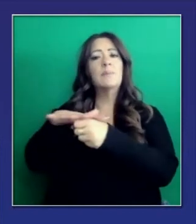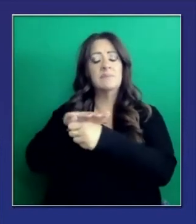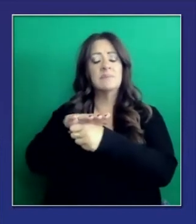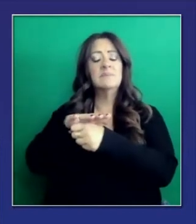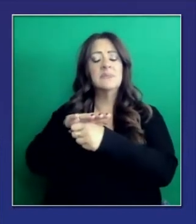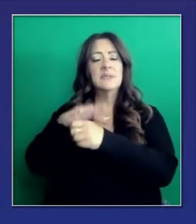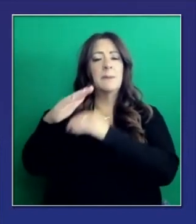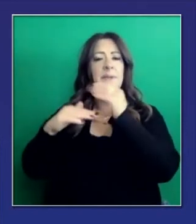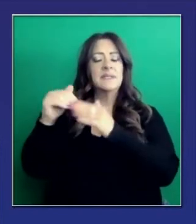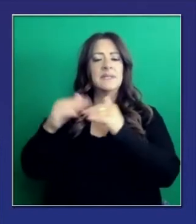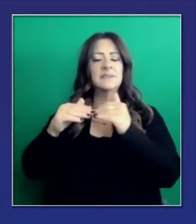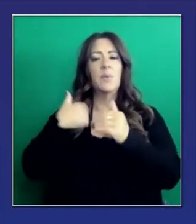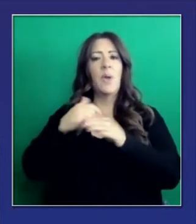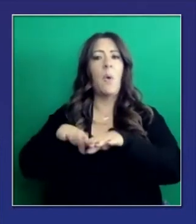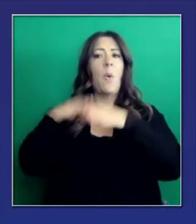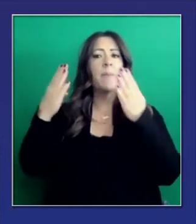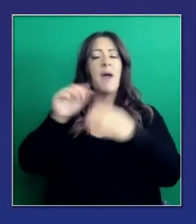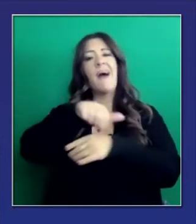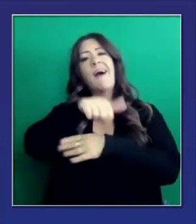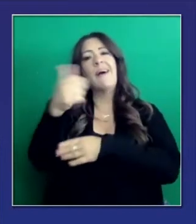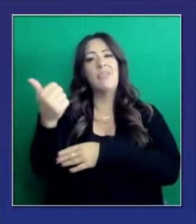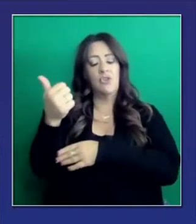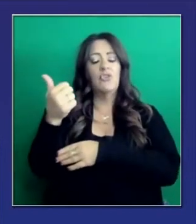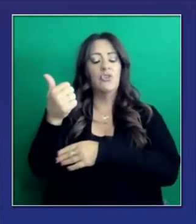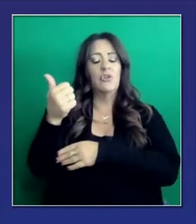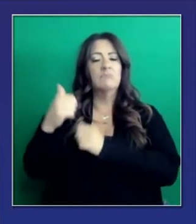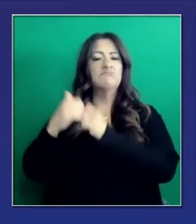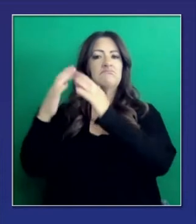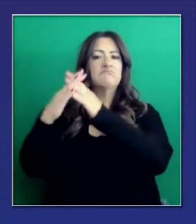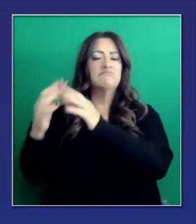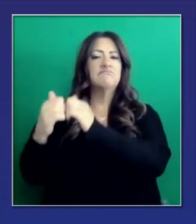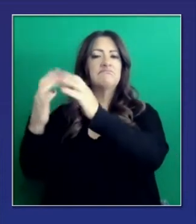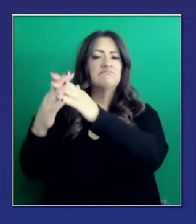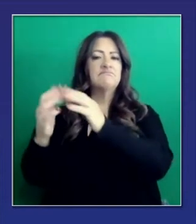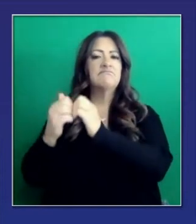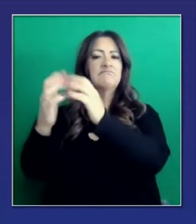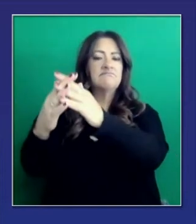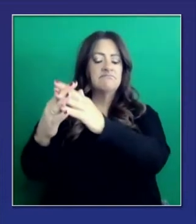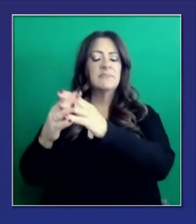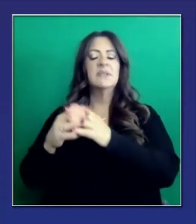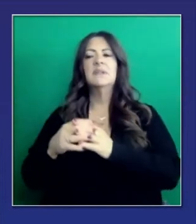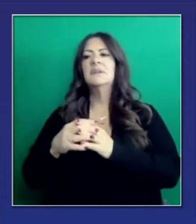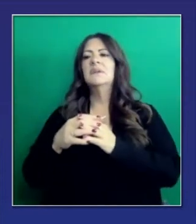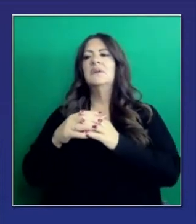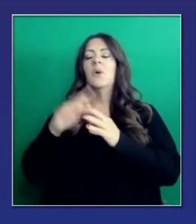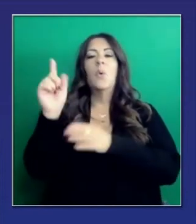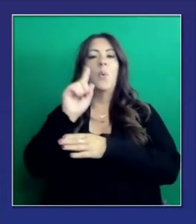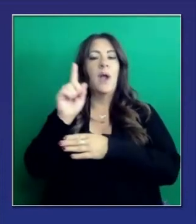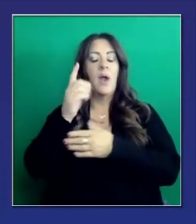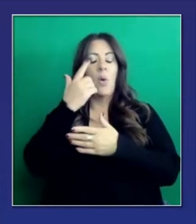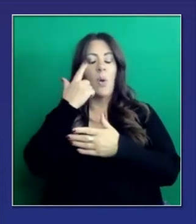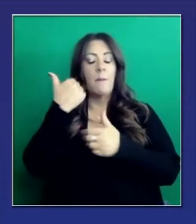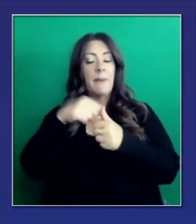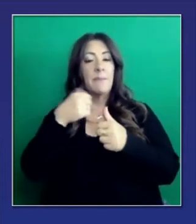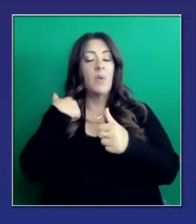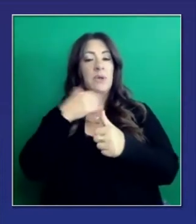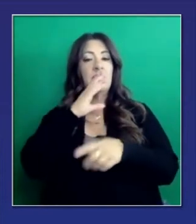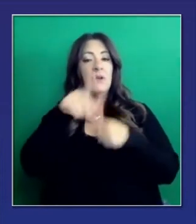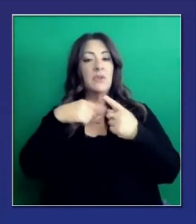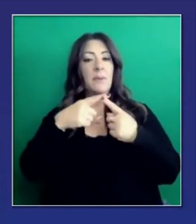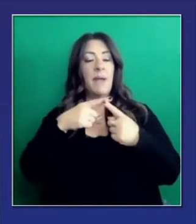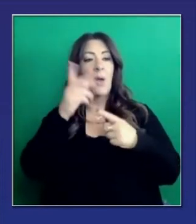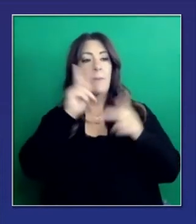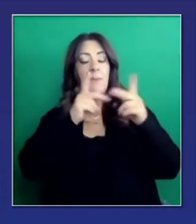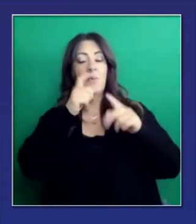Hemos abierto 15 a través del estado. También más recursos, más equipo, más fuentes de oxígeno. De eso hemos hablado en las